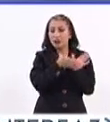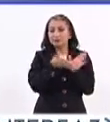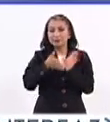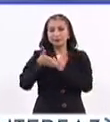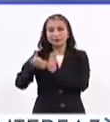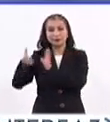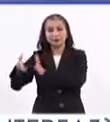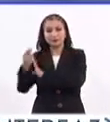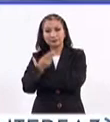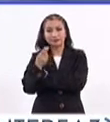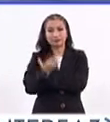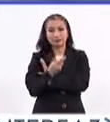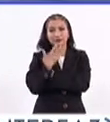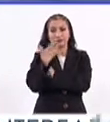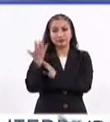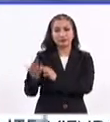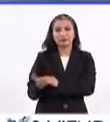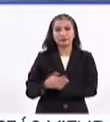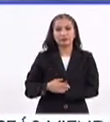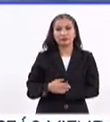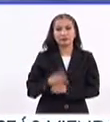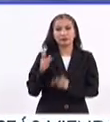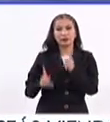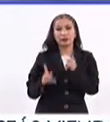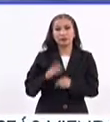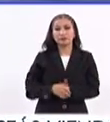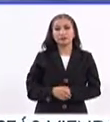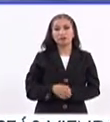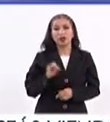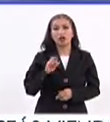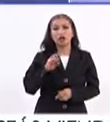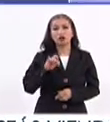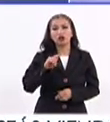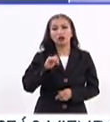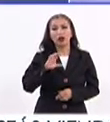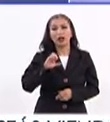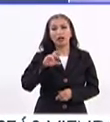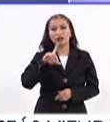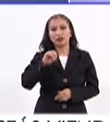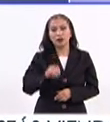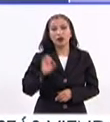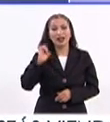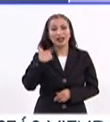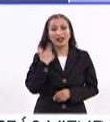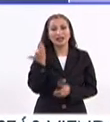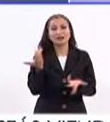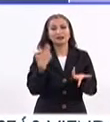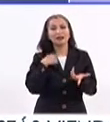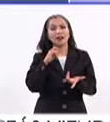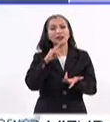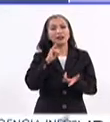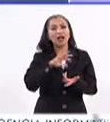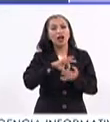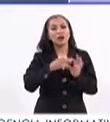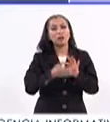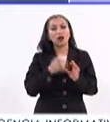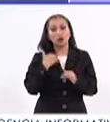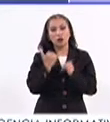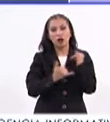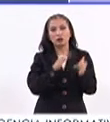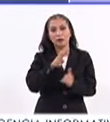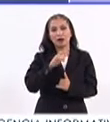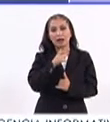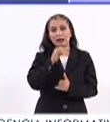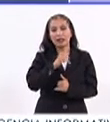etapas requeridas. Qué mejor que platicar contigo, Óscar Soto Carrillo, exatleta olímpico en pentatlón que estuvo en los Juegos